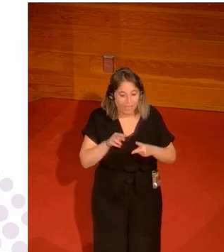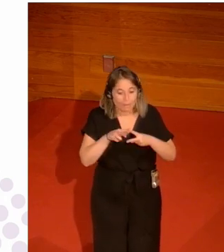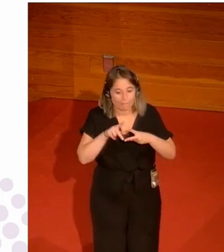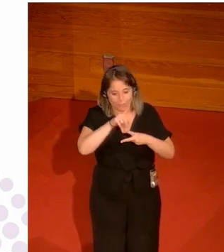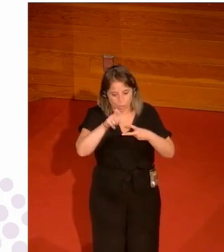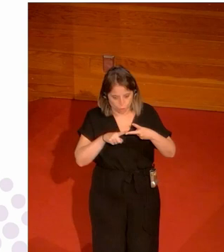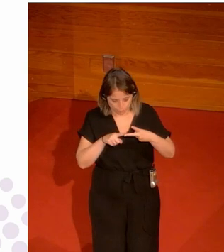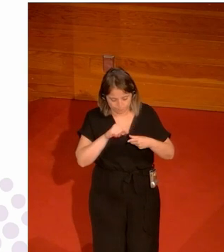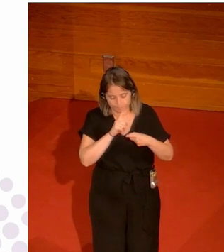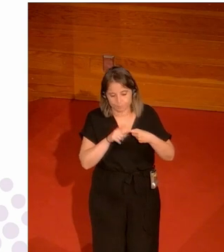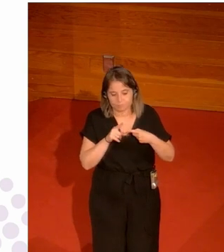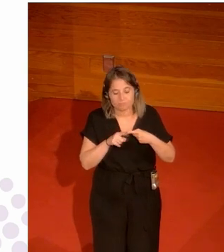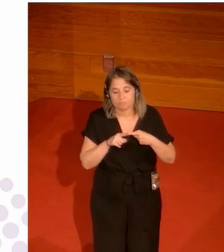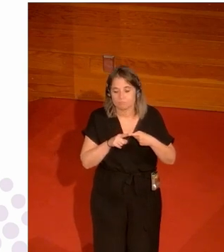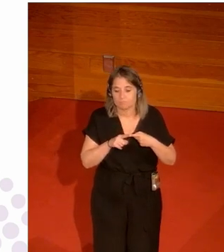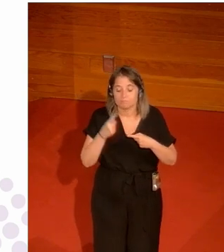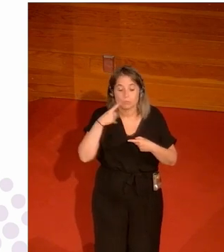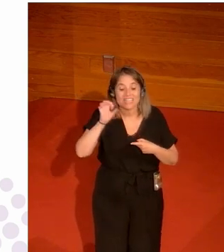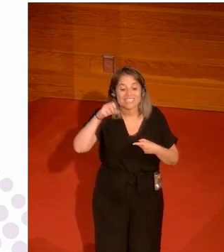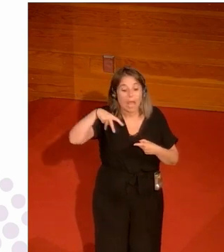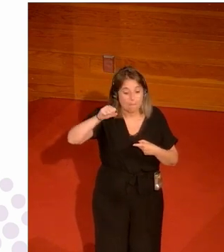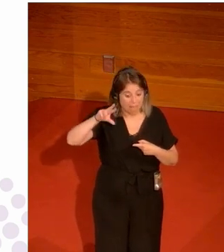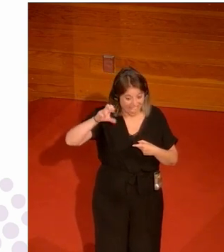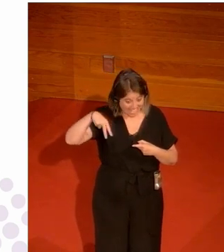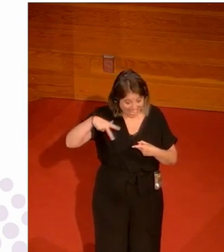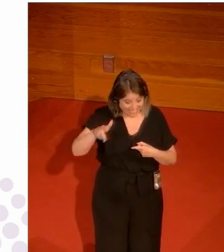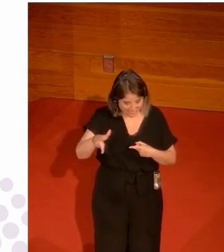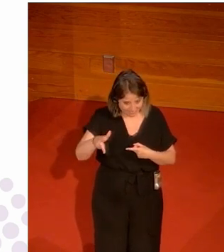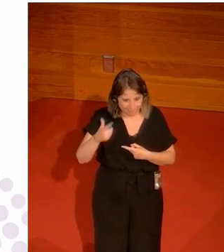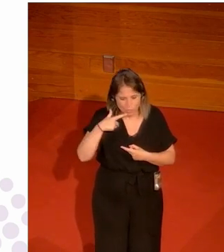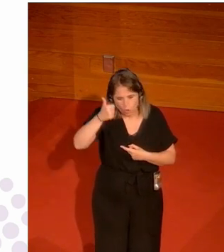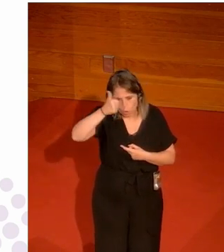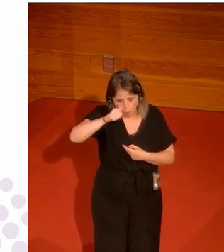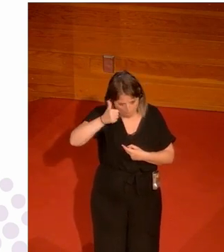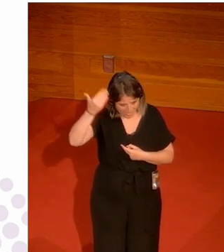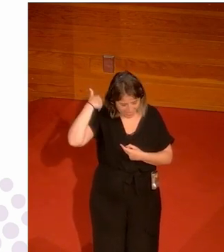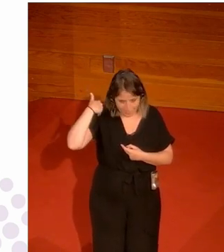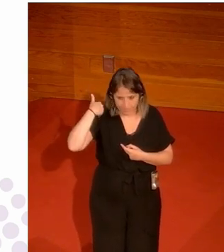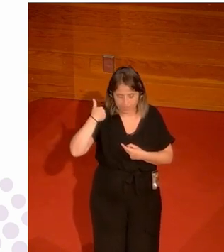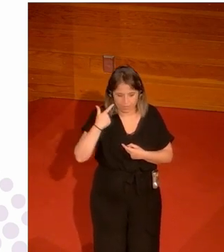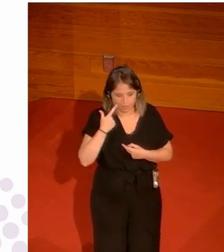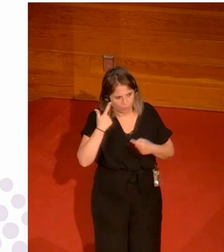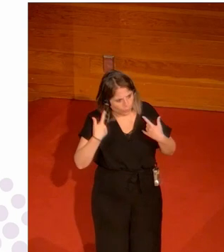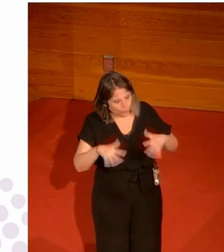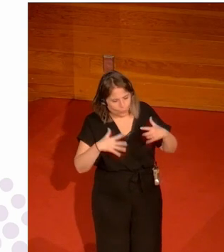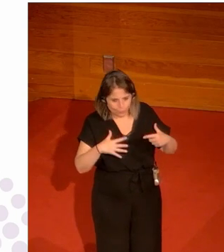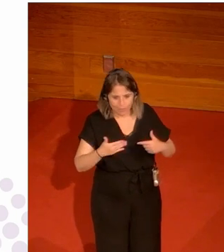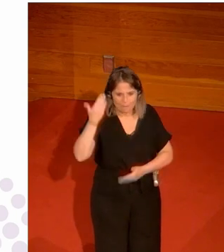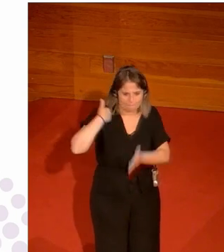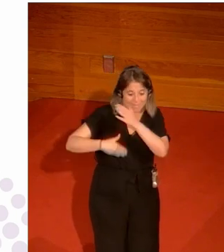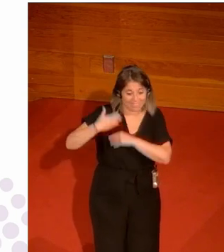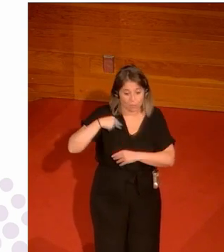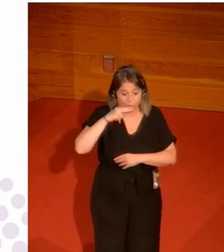preguntas una tú que conociste bien a Samaranch cuál fue la razón que este hombre pues que tenía que fue controvertido que había tenido un pasado